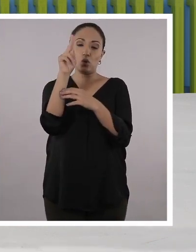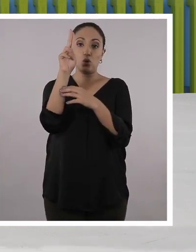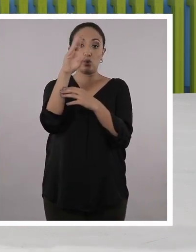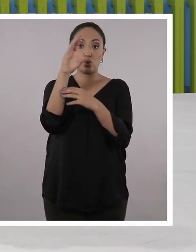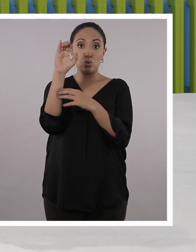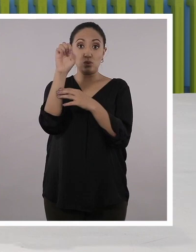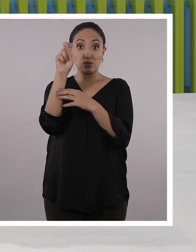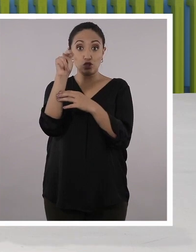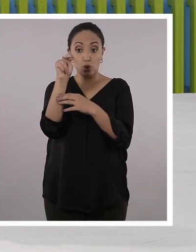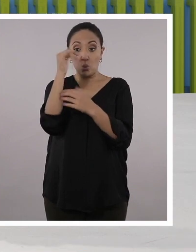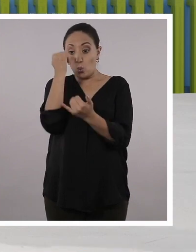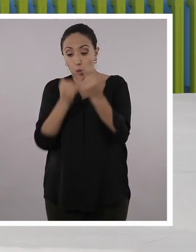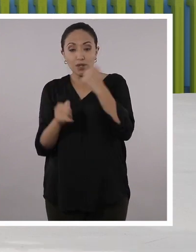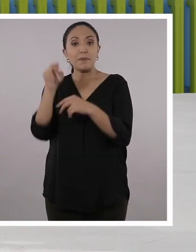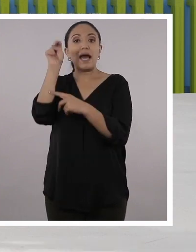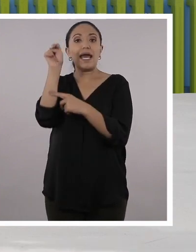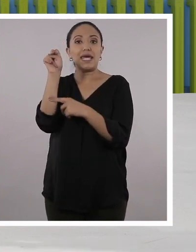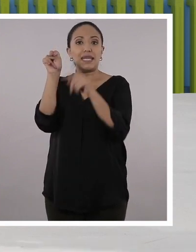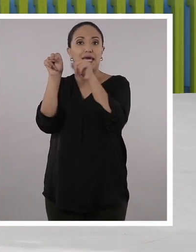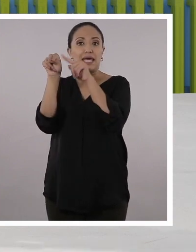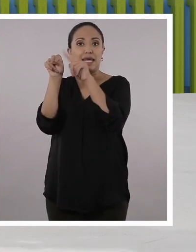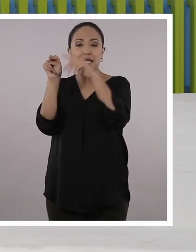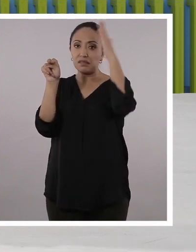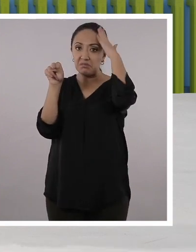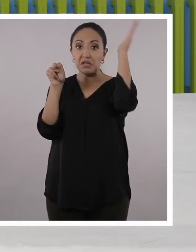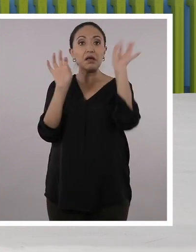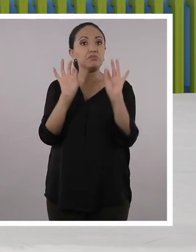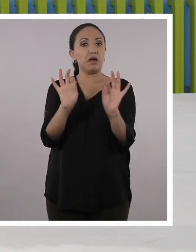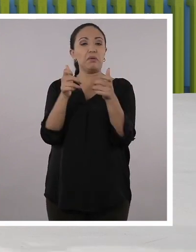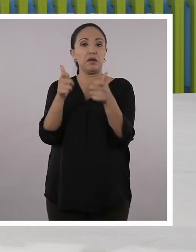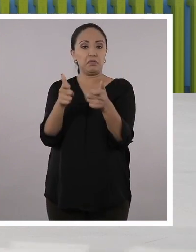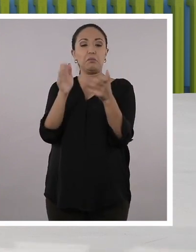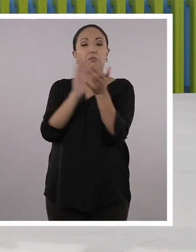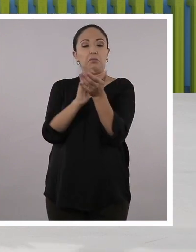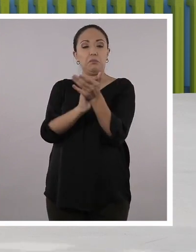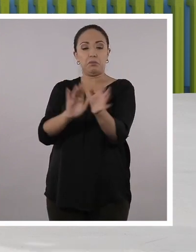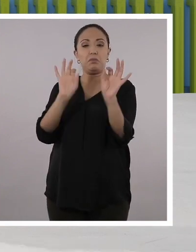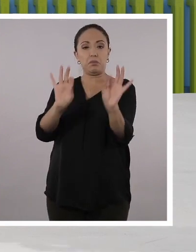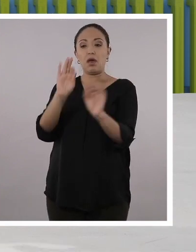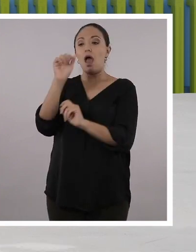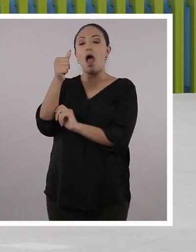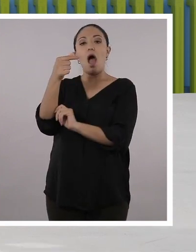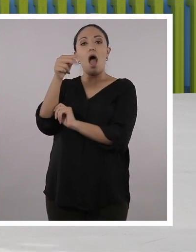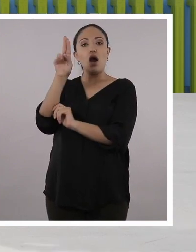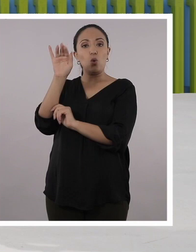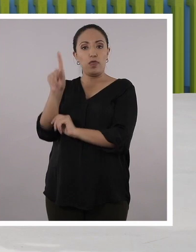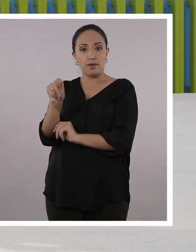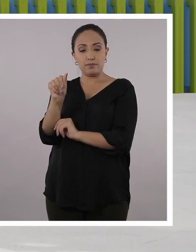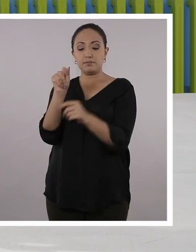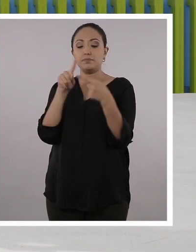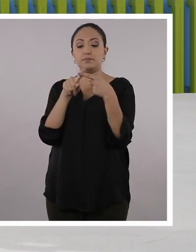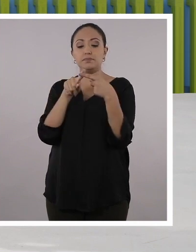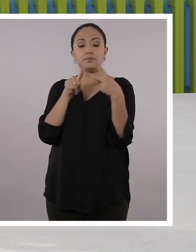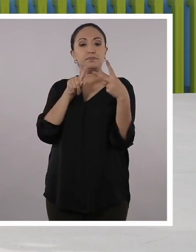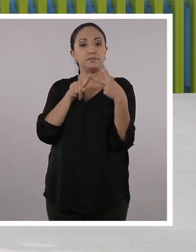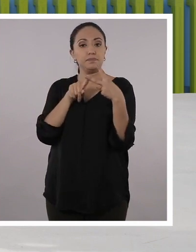Termina en la última sílaba y está terminada en N. Exacto. aquí la tenemos. Estamos bien.